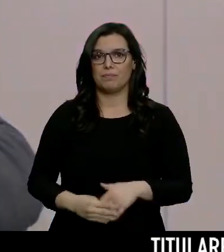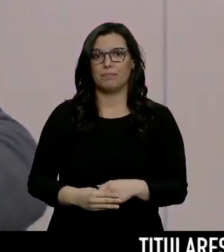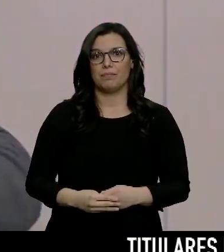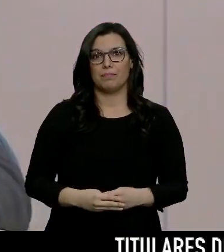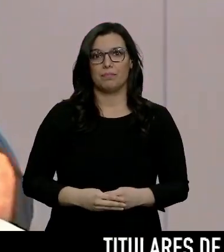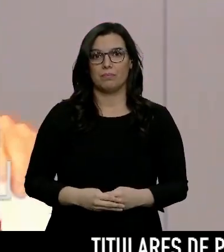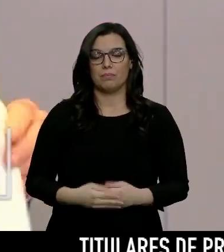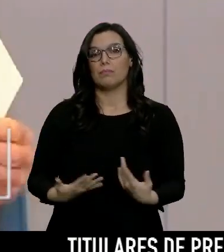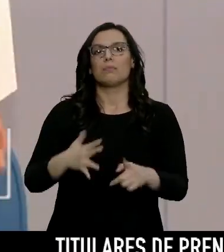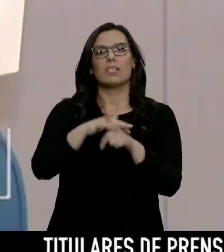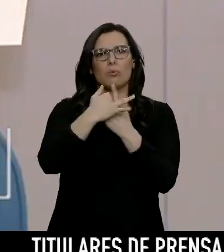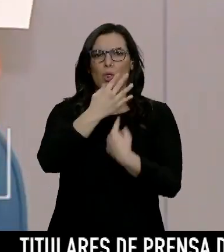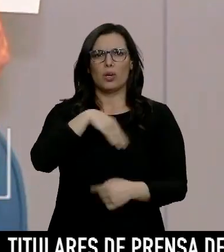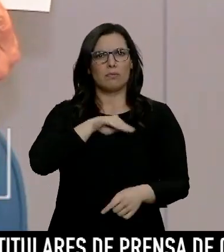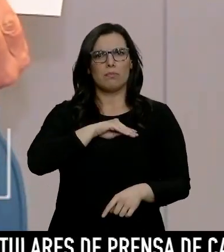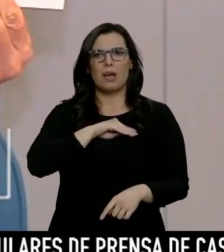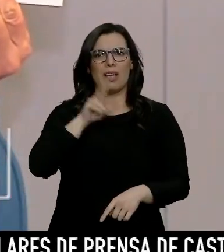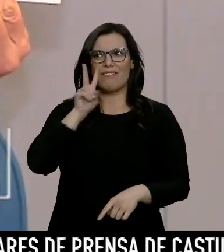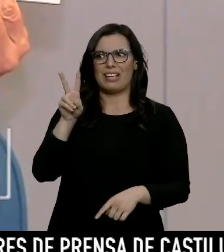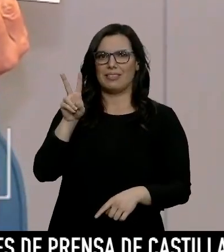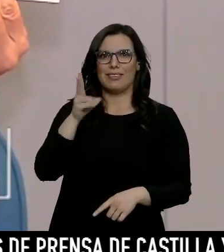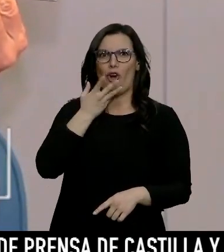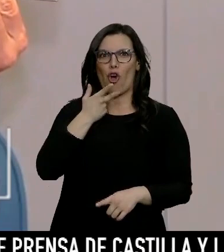La situación en España sigue siendo de este color.